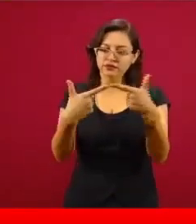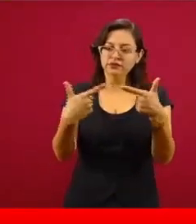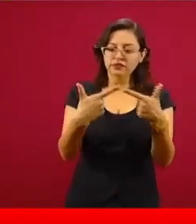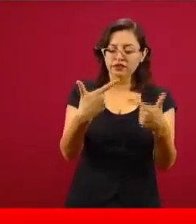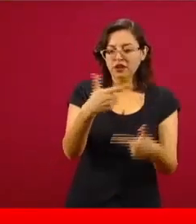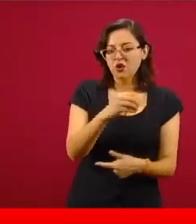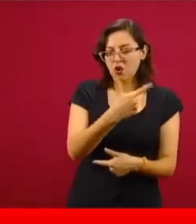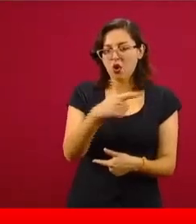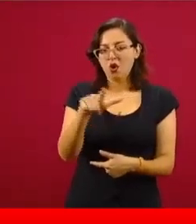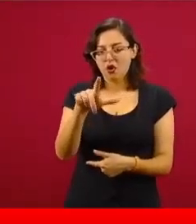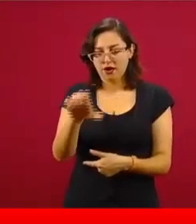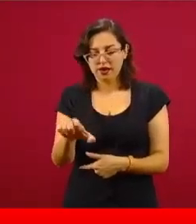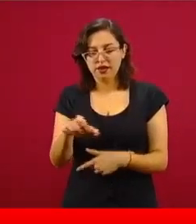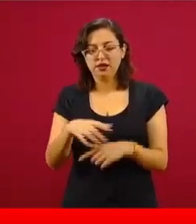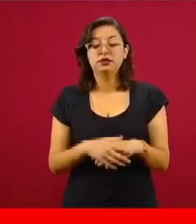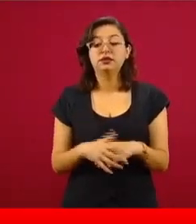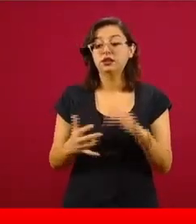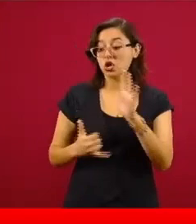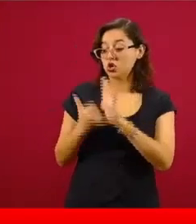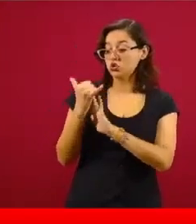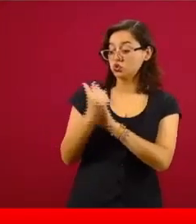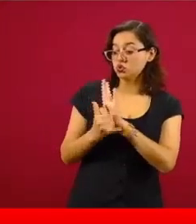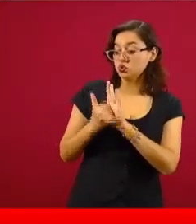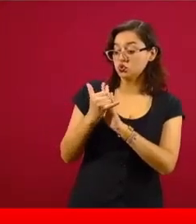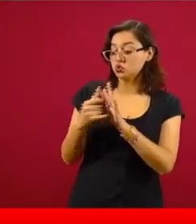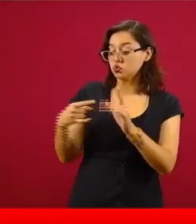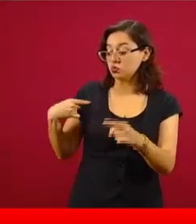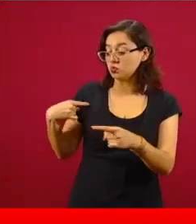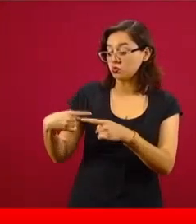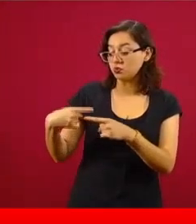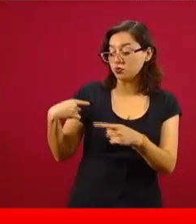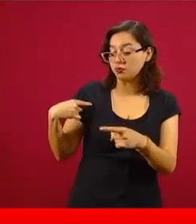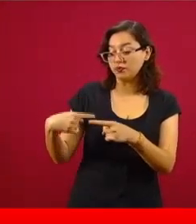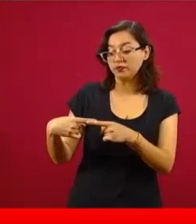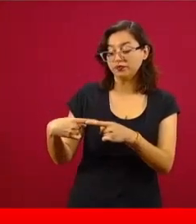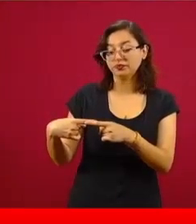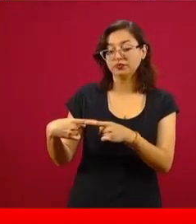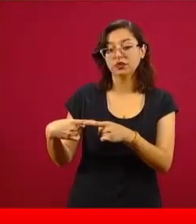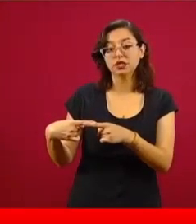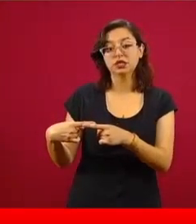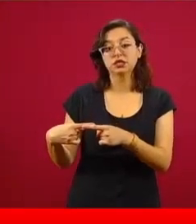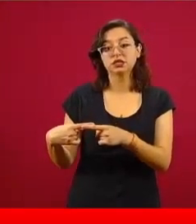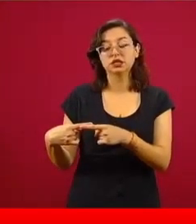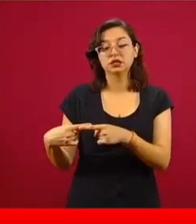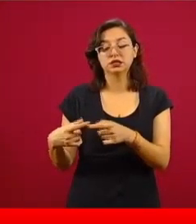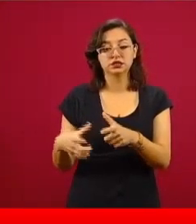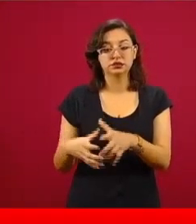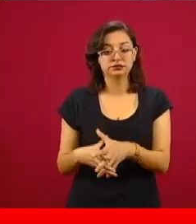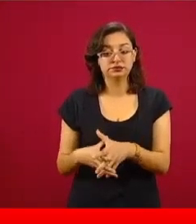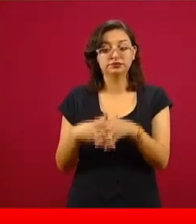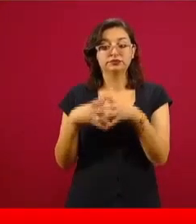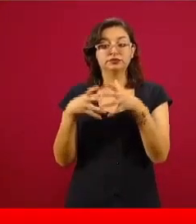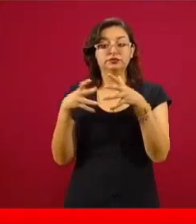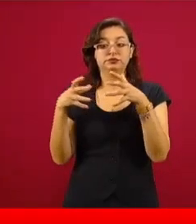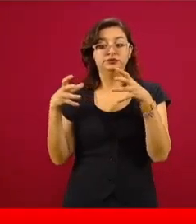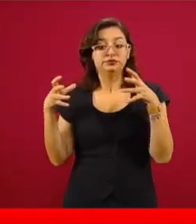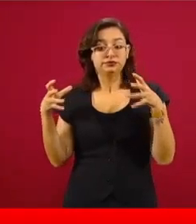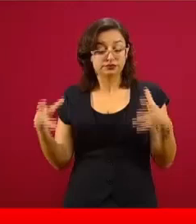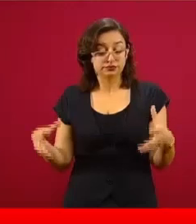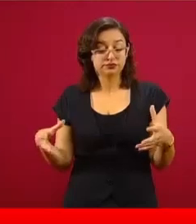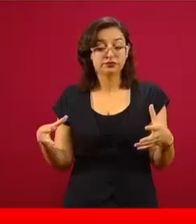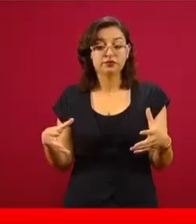YouTube generó en este periodo un crecimiento muy, muy importante